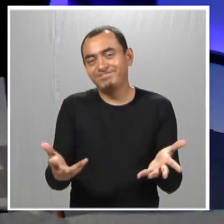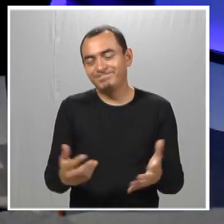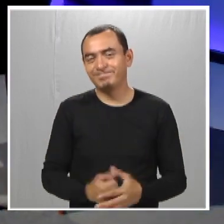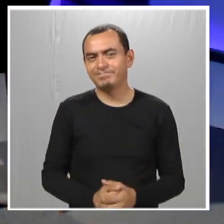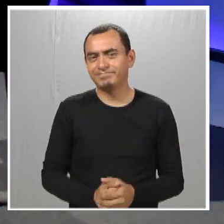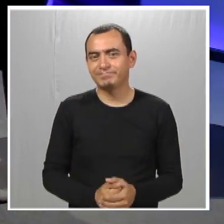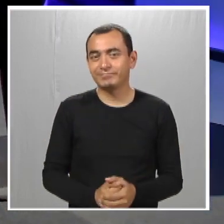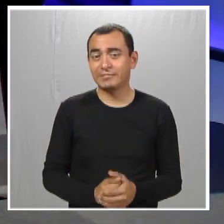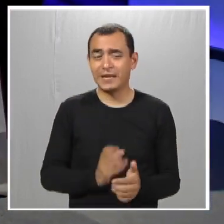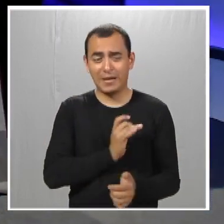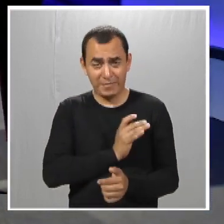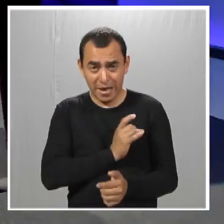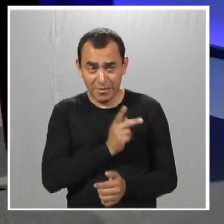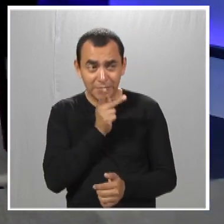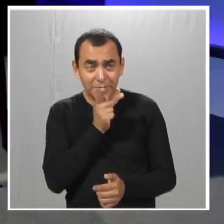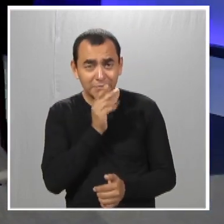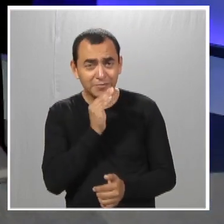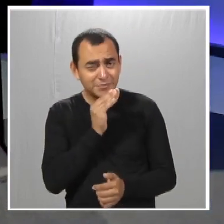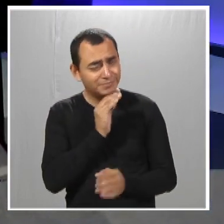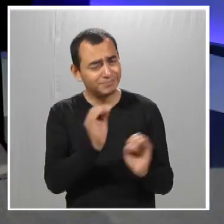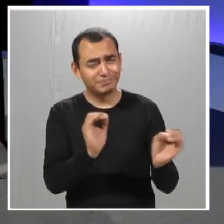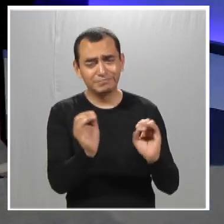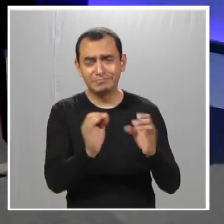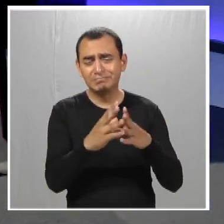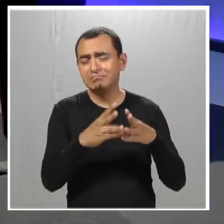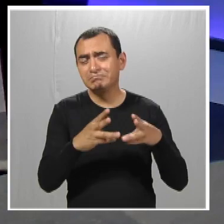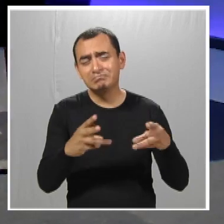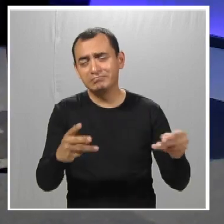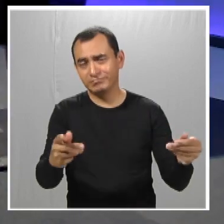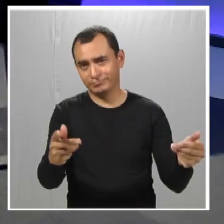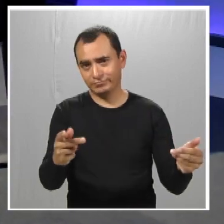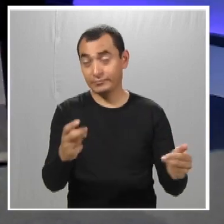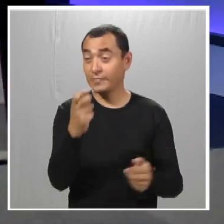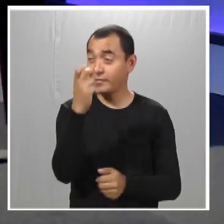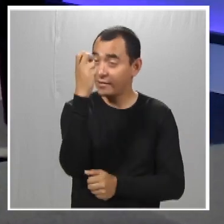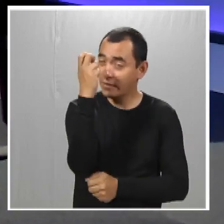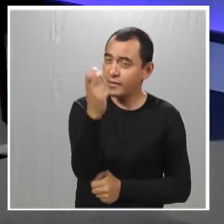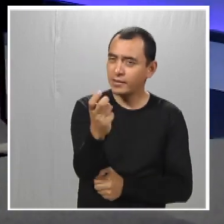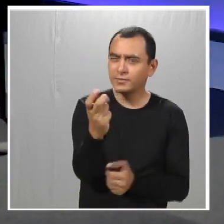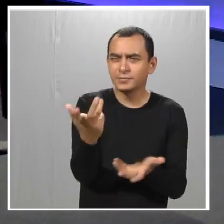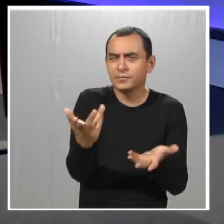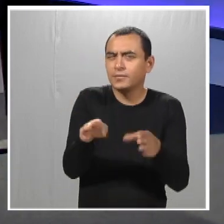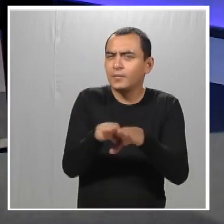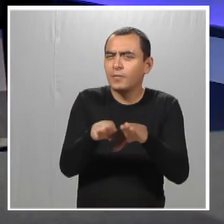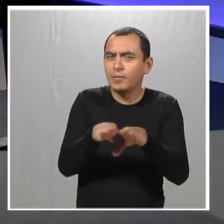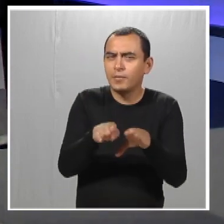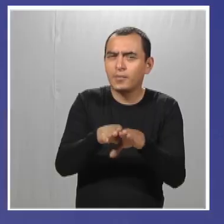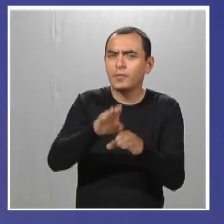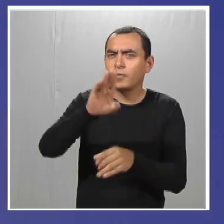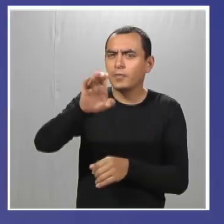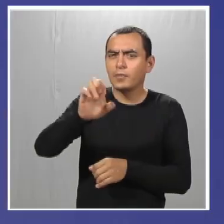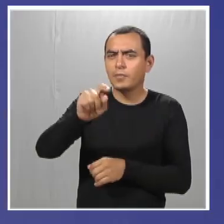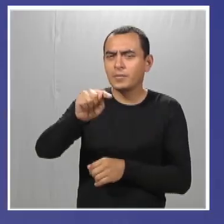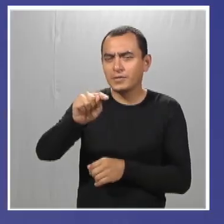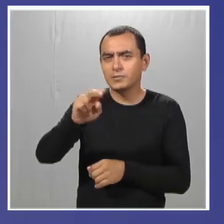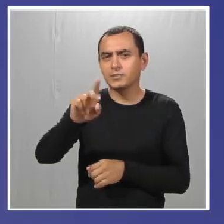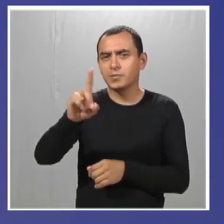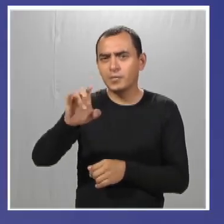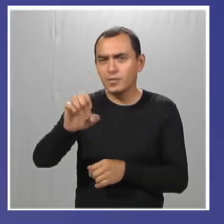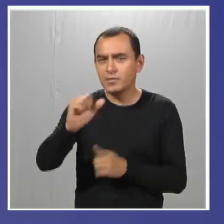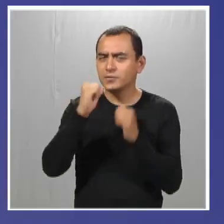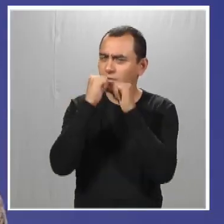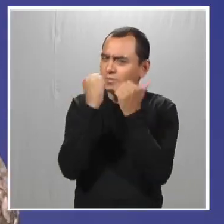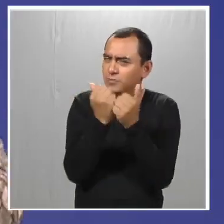que no tengan miedo los papás, a final de cuenta. Sí, sobre todo eso, ¿qué condiciones hay dentro de Best